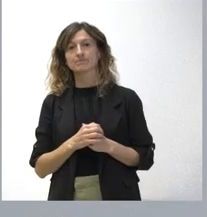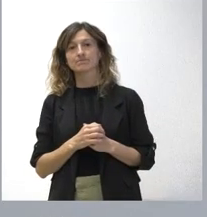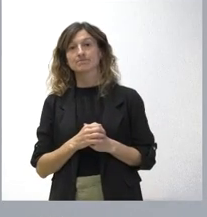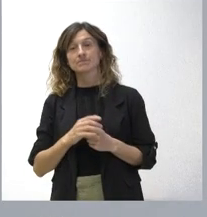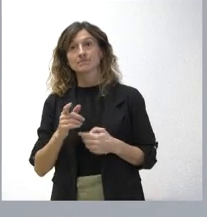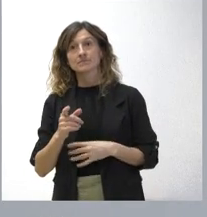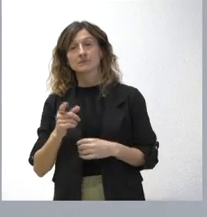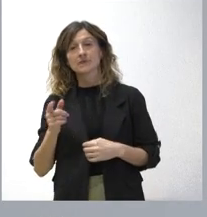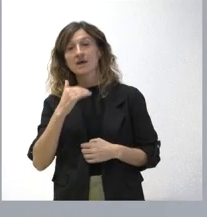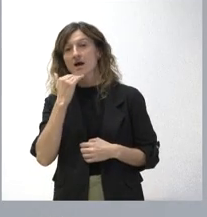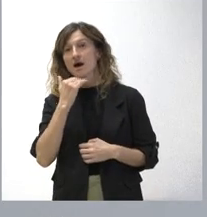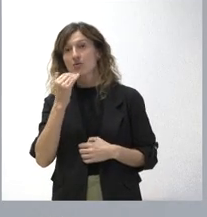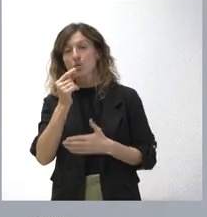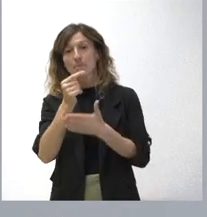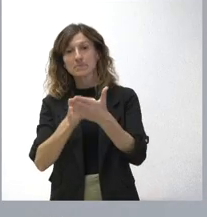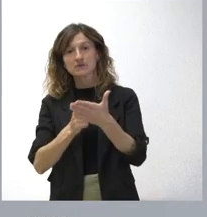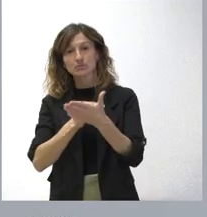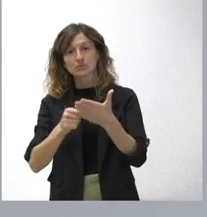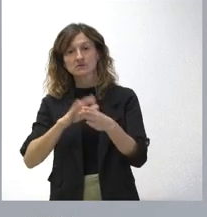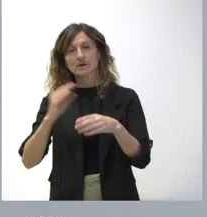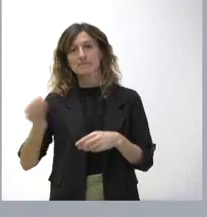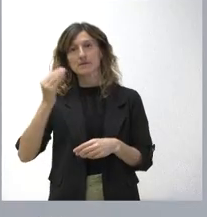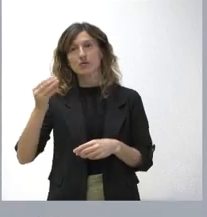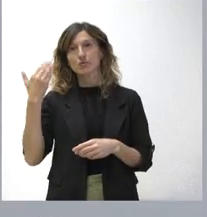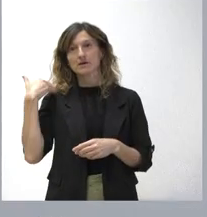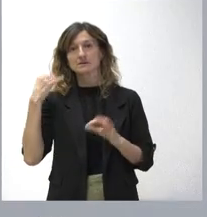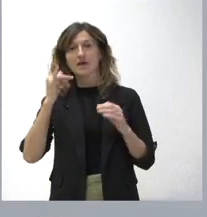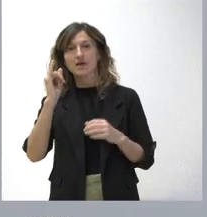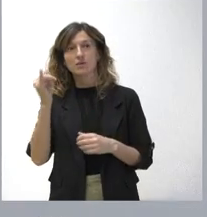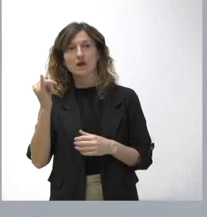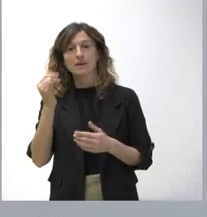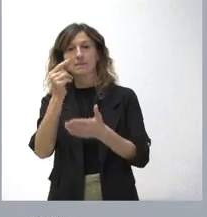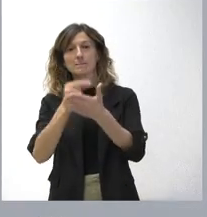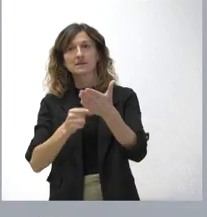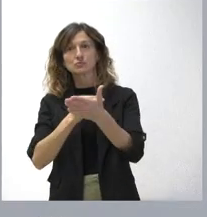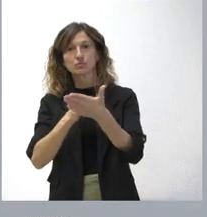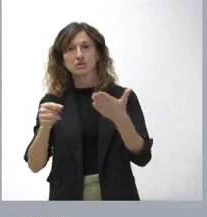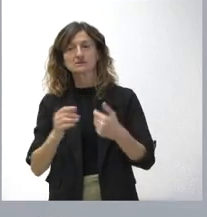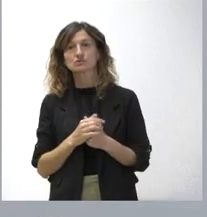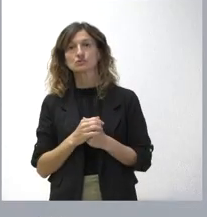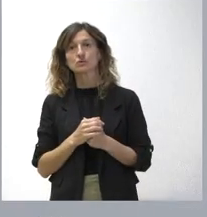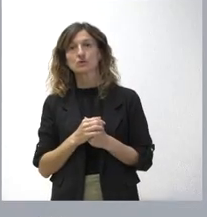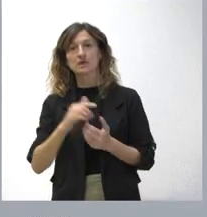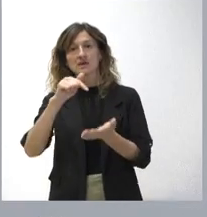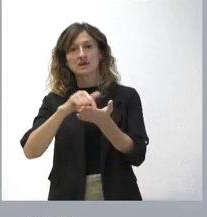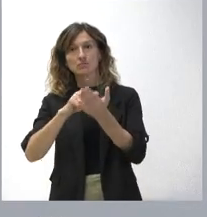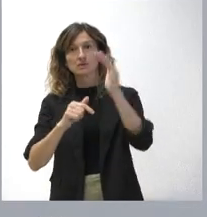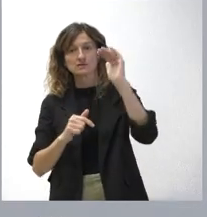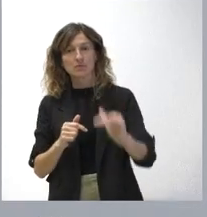cambiado cuando tenemos un presupuesto que mejora lo que había? Un presupuesto que baja impuestos,